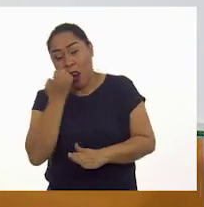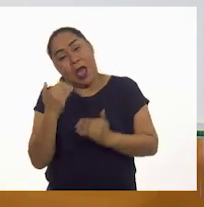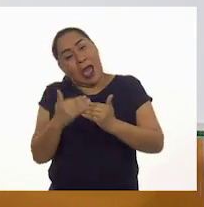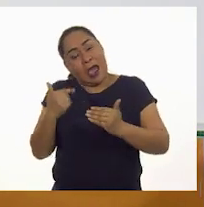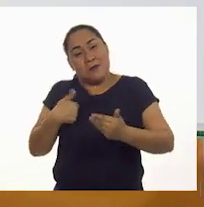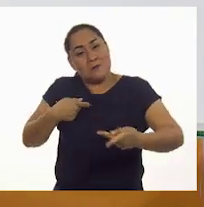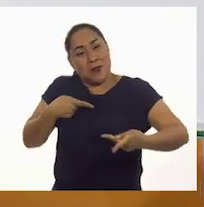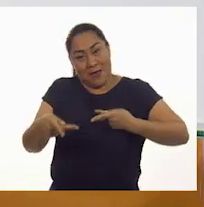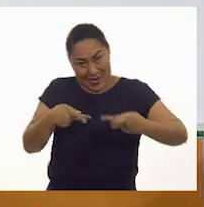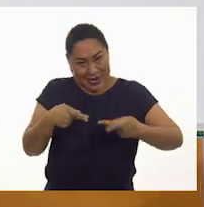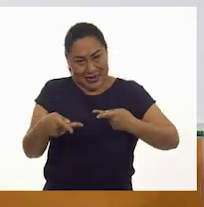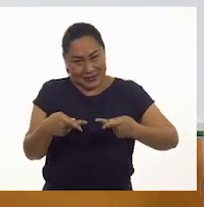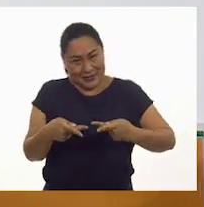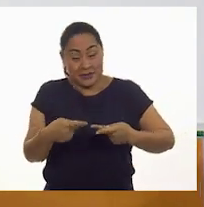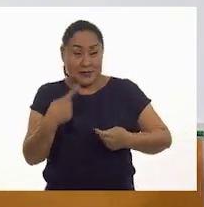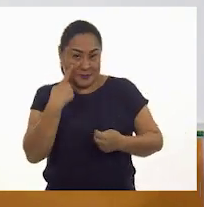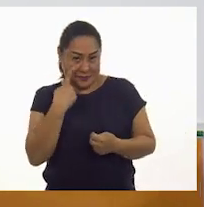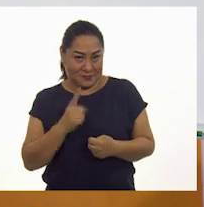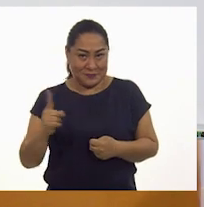presentan estas imágenes.